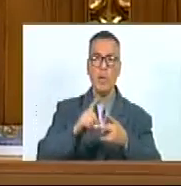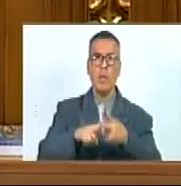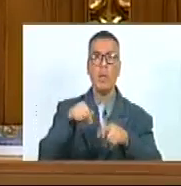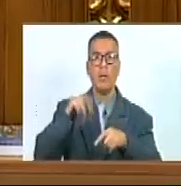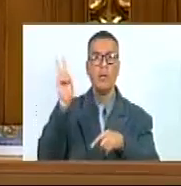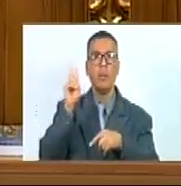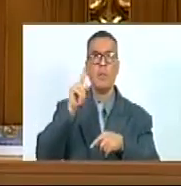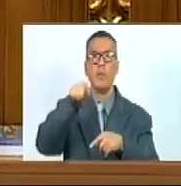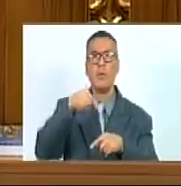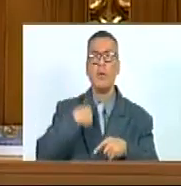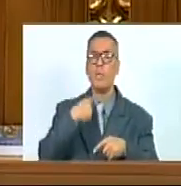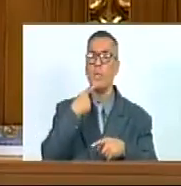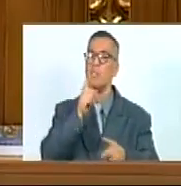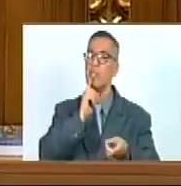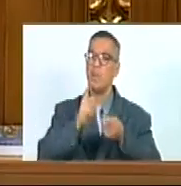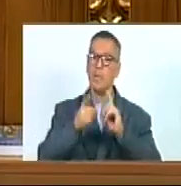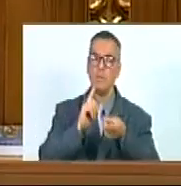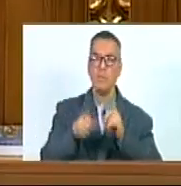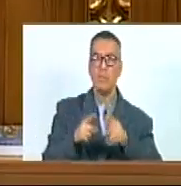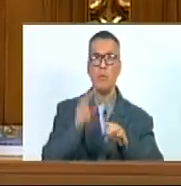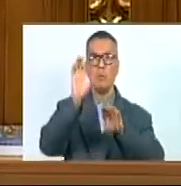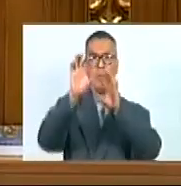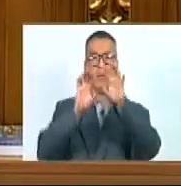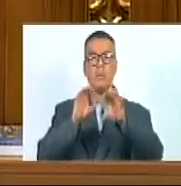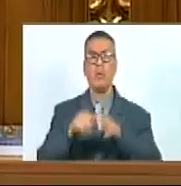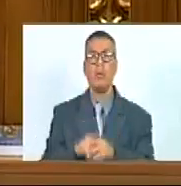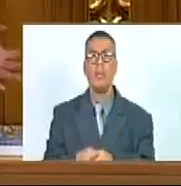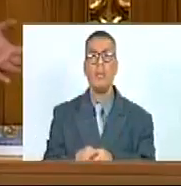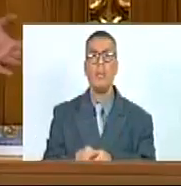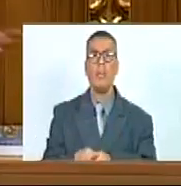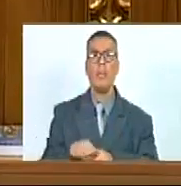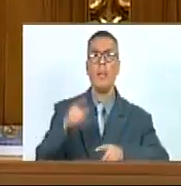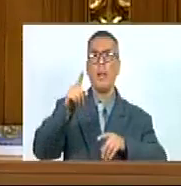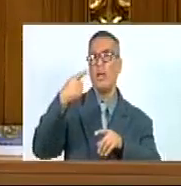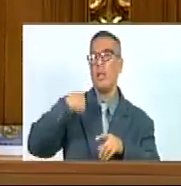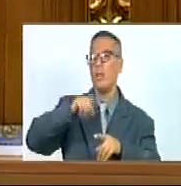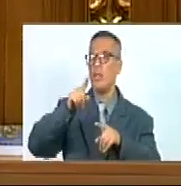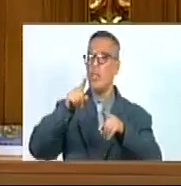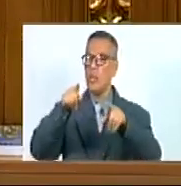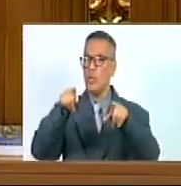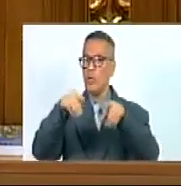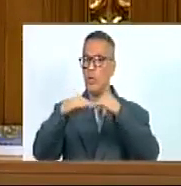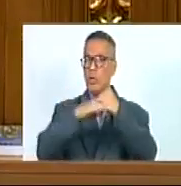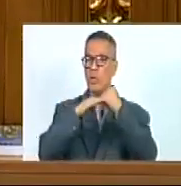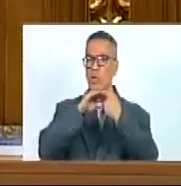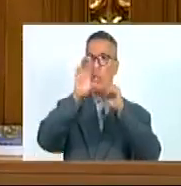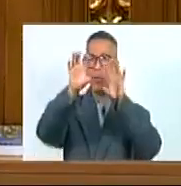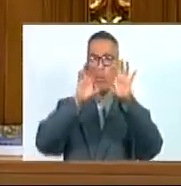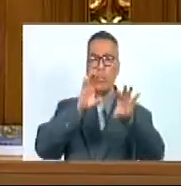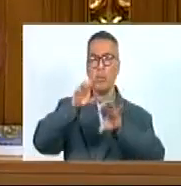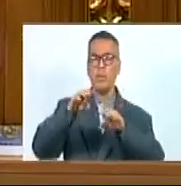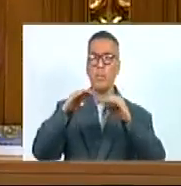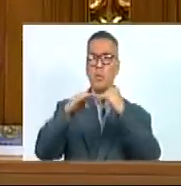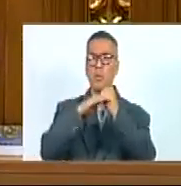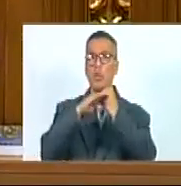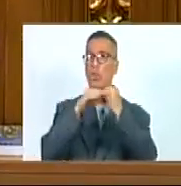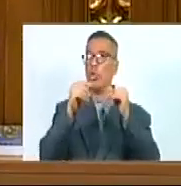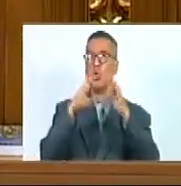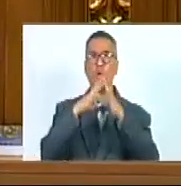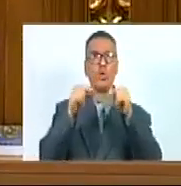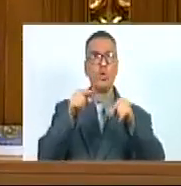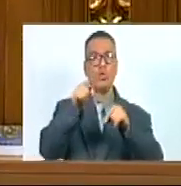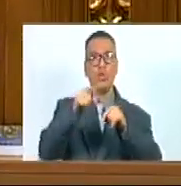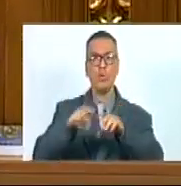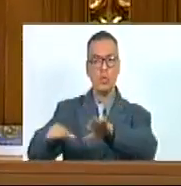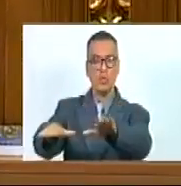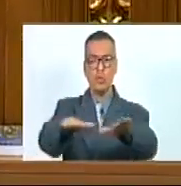Venezuela Por mencionar algunos ¿Qué tendrán en común estos países? Todos en